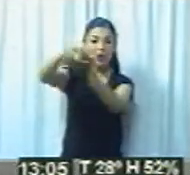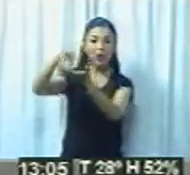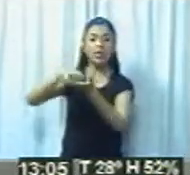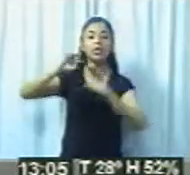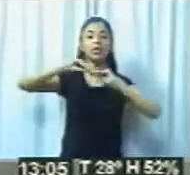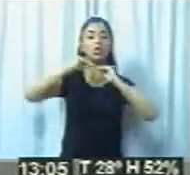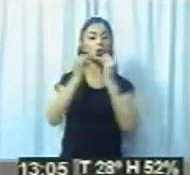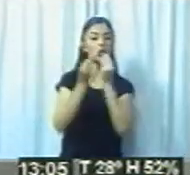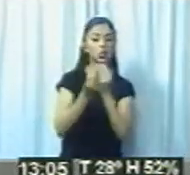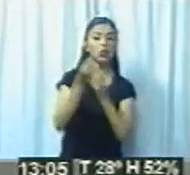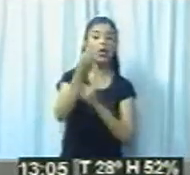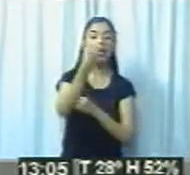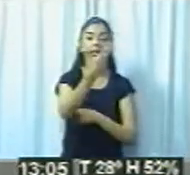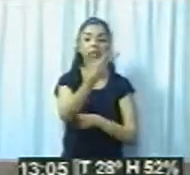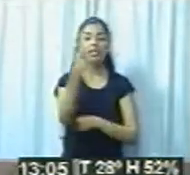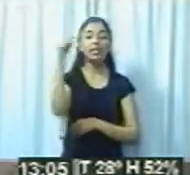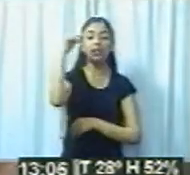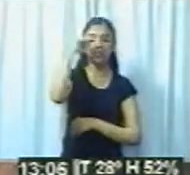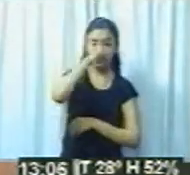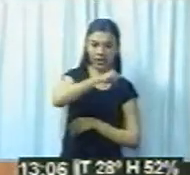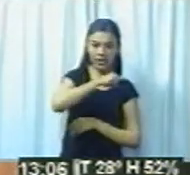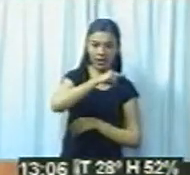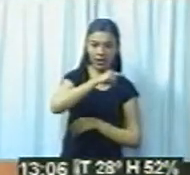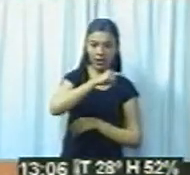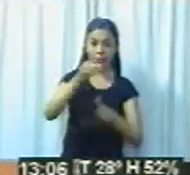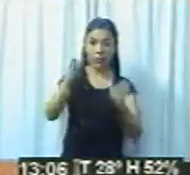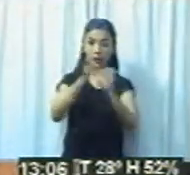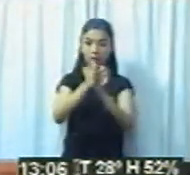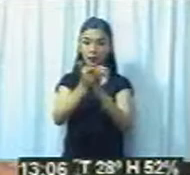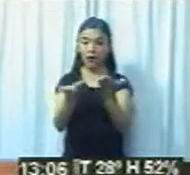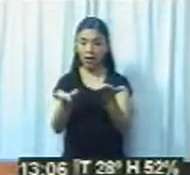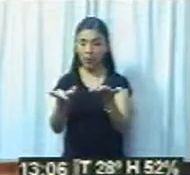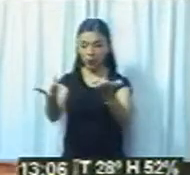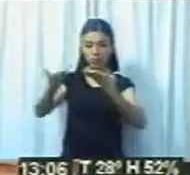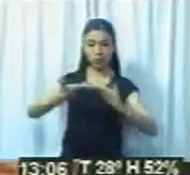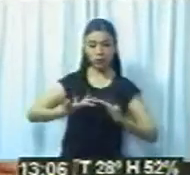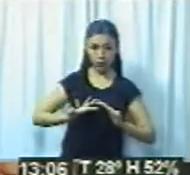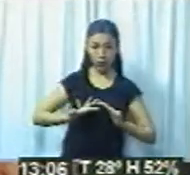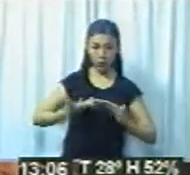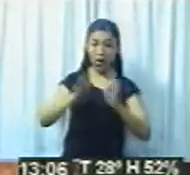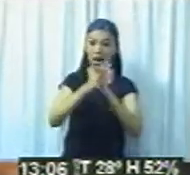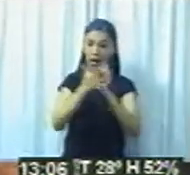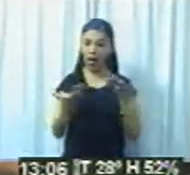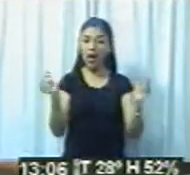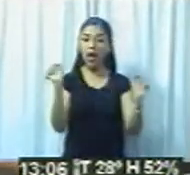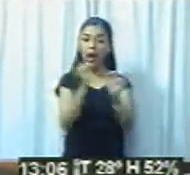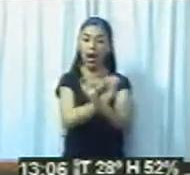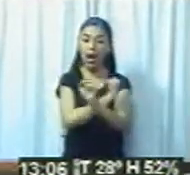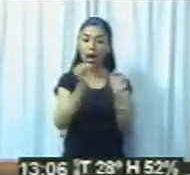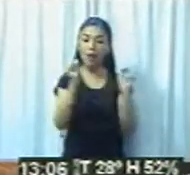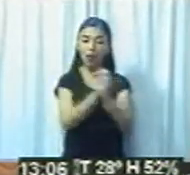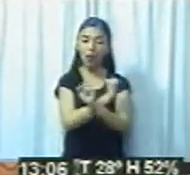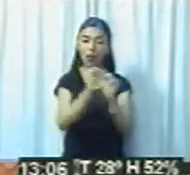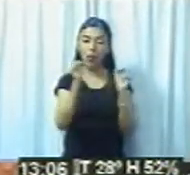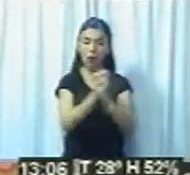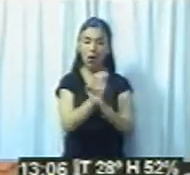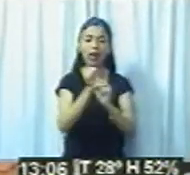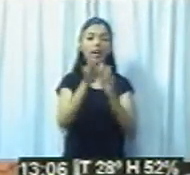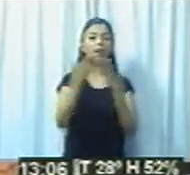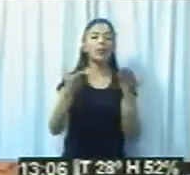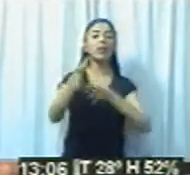presentaron sus carpetas, que aprobaron, quedarán en último unas 5 o 4 carpetas.